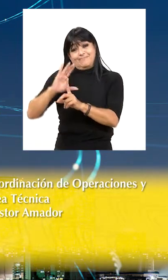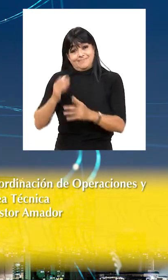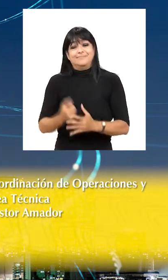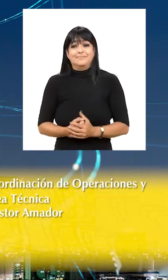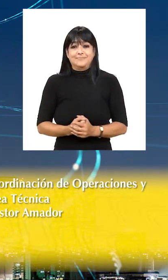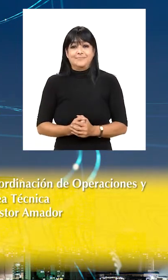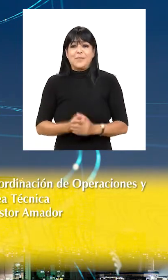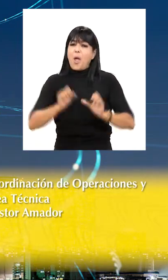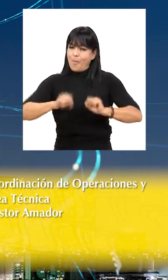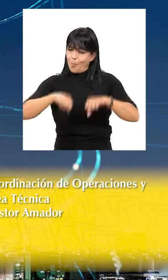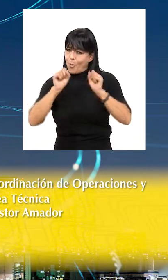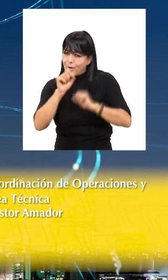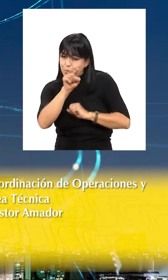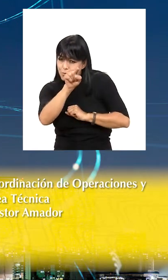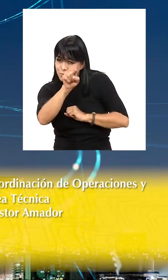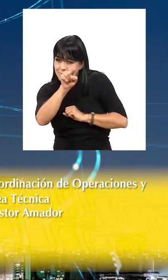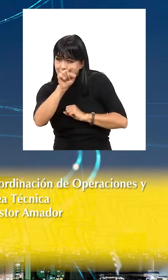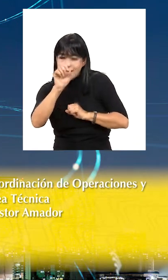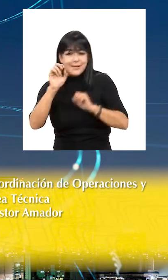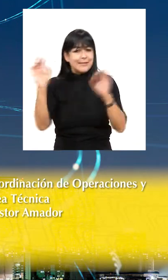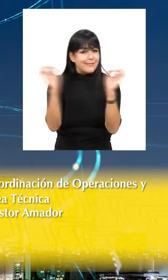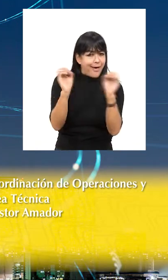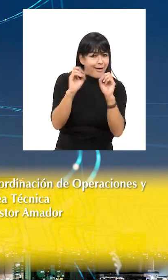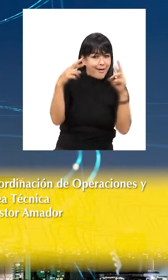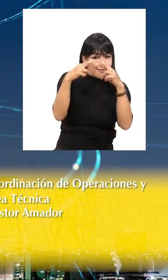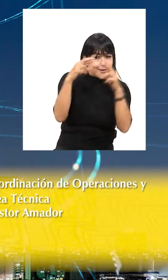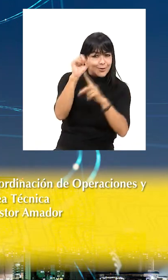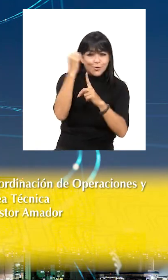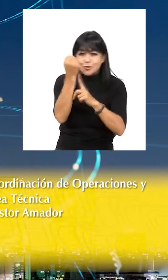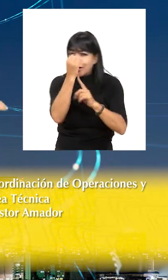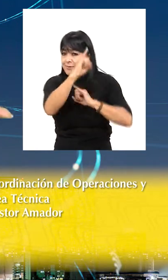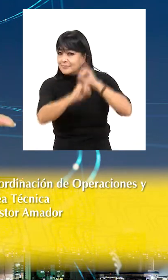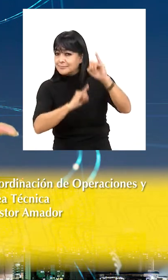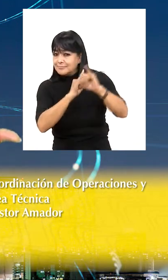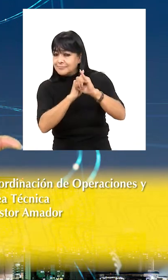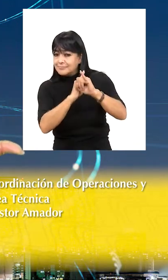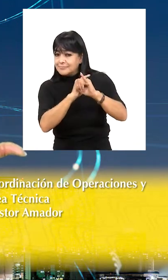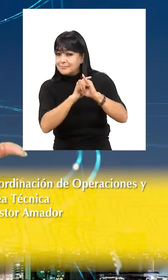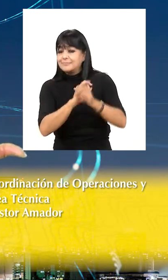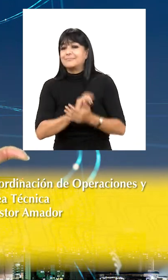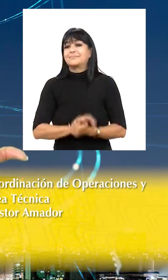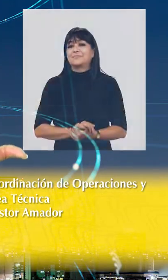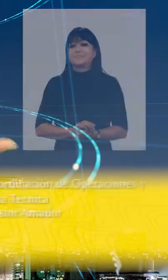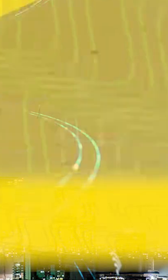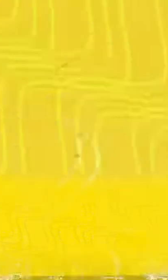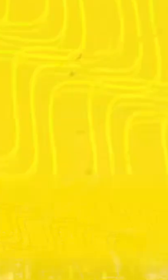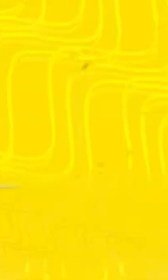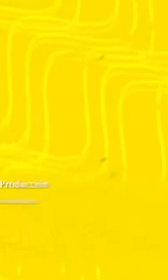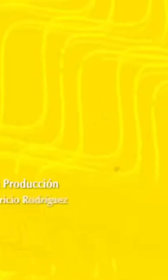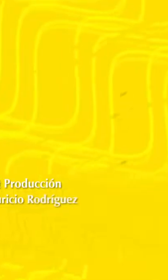cada individuo hace de ellas. ¿Puede usted vivir sin redes sociales de Internet?